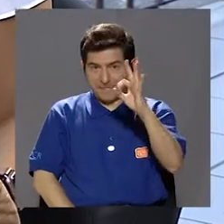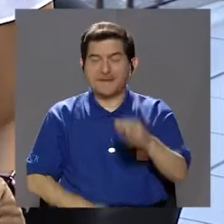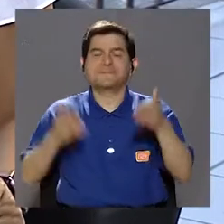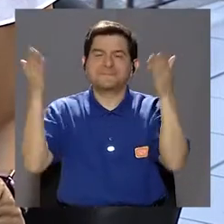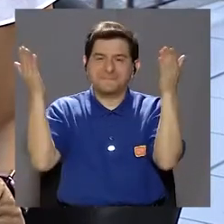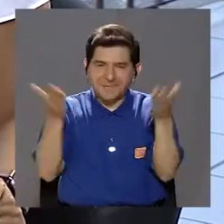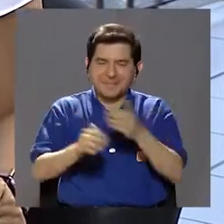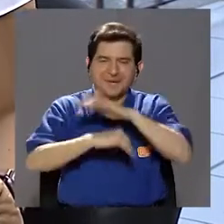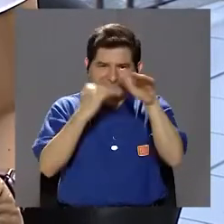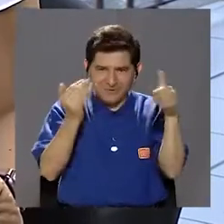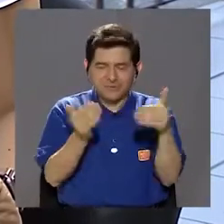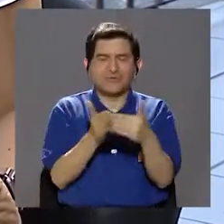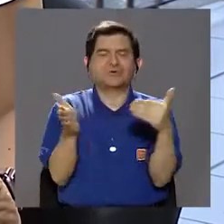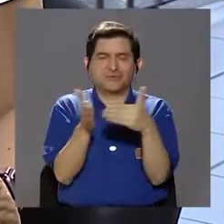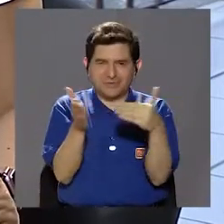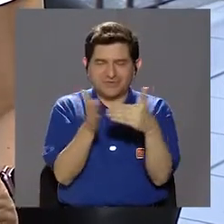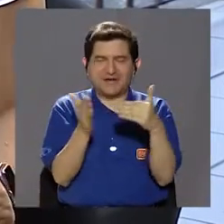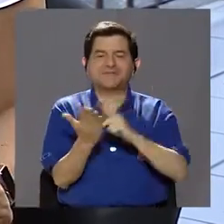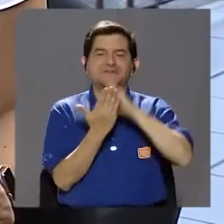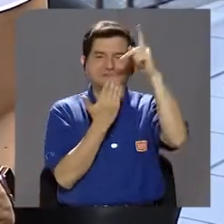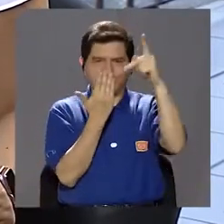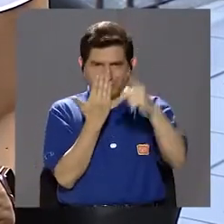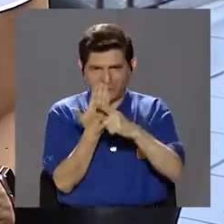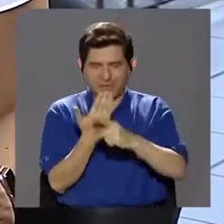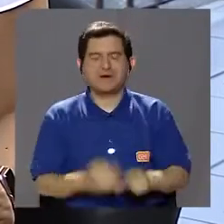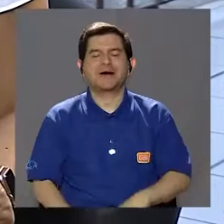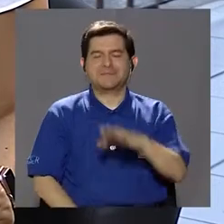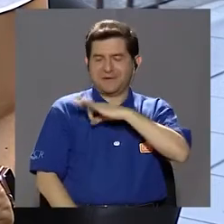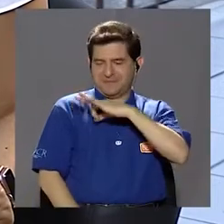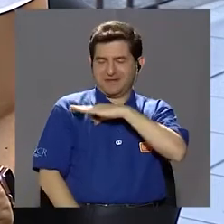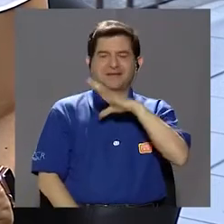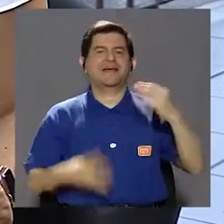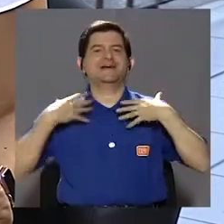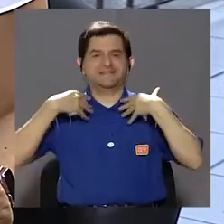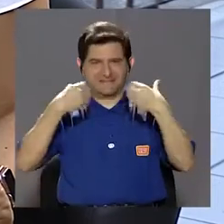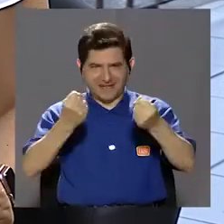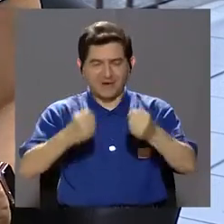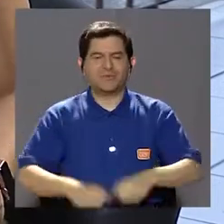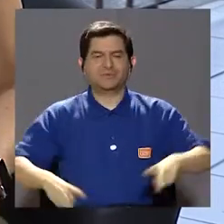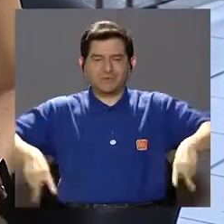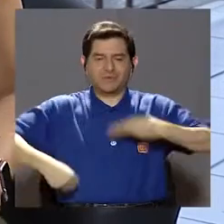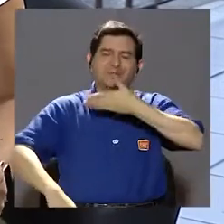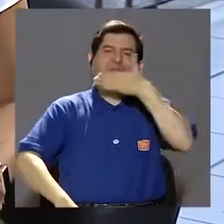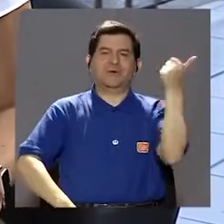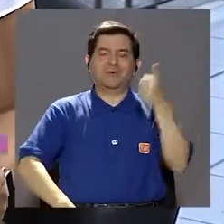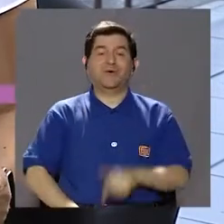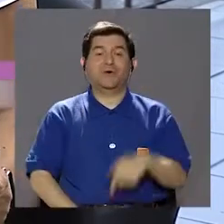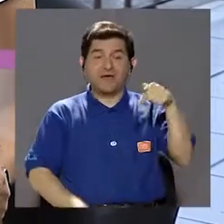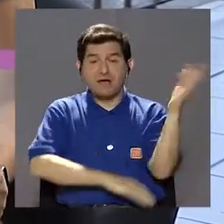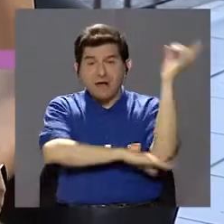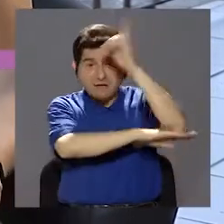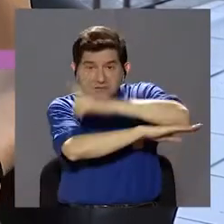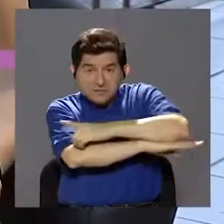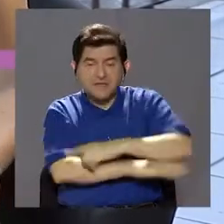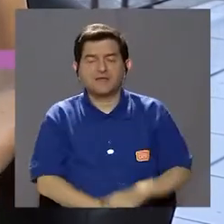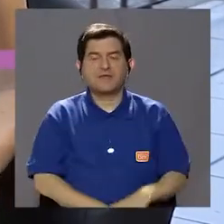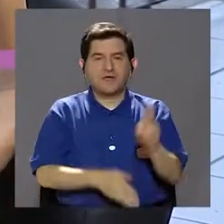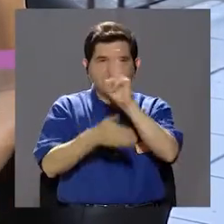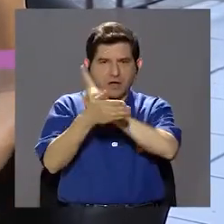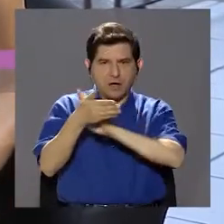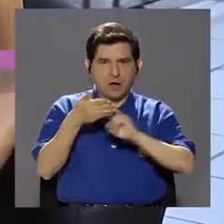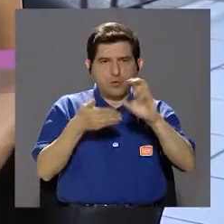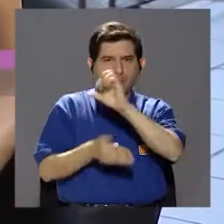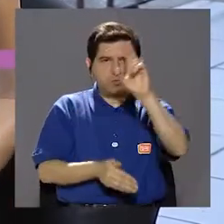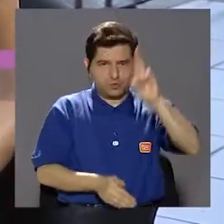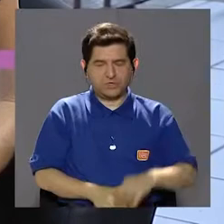Hola, tal? Hola, bienvenidos y bienvenidas una vez más a su programa de Bienestar y Salud, Vivir Mejor. El día de hoy